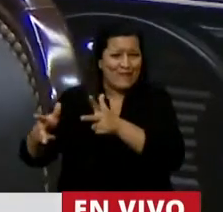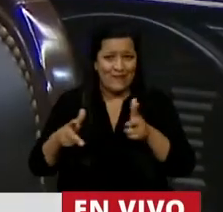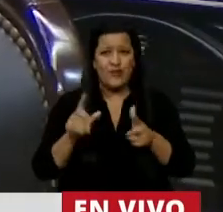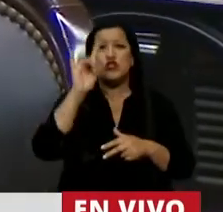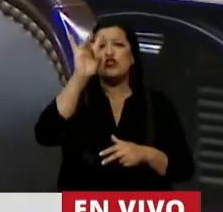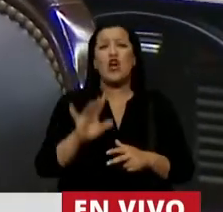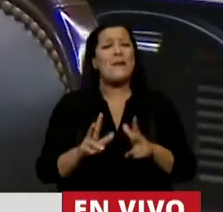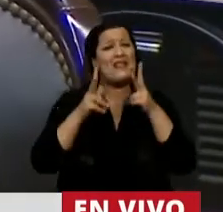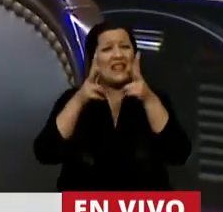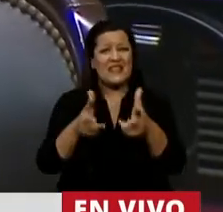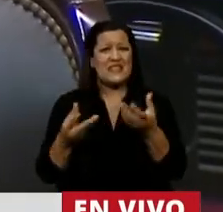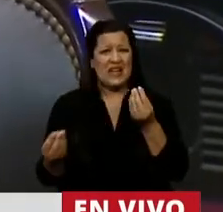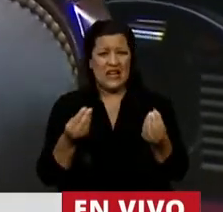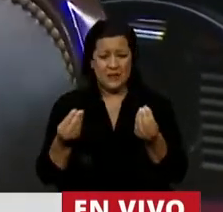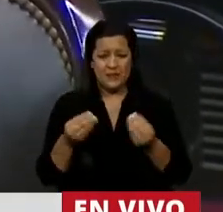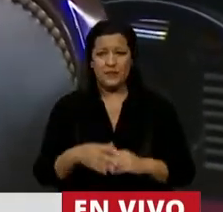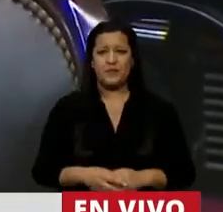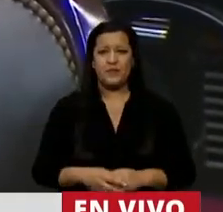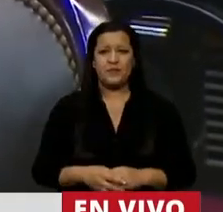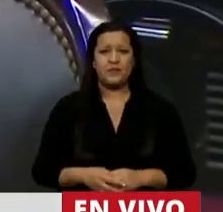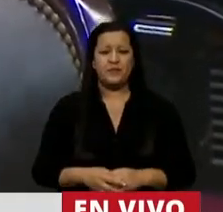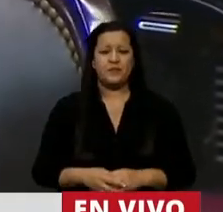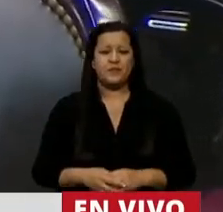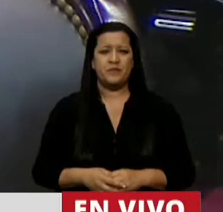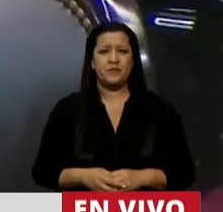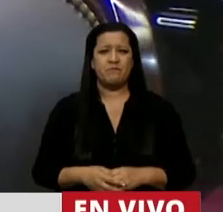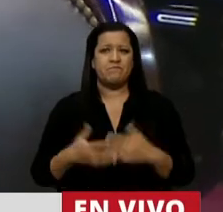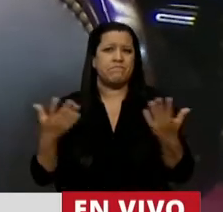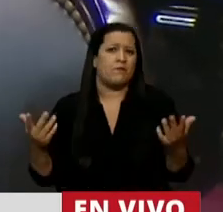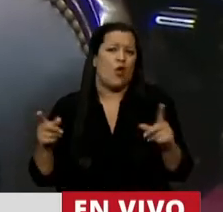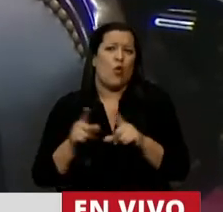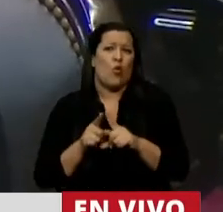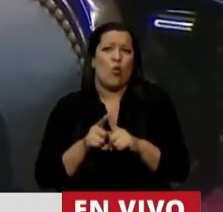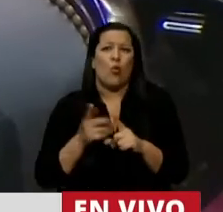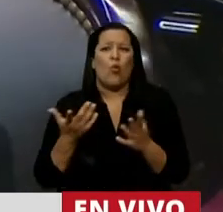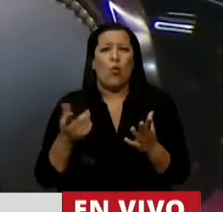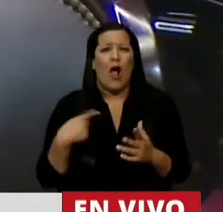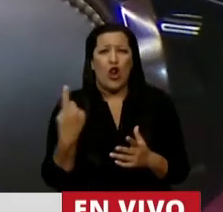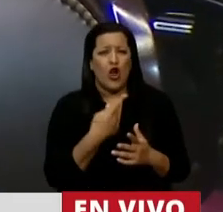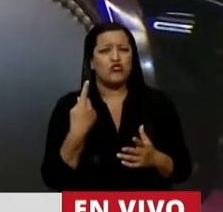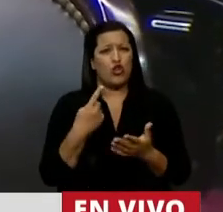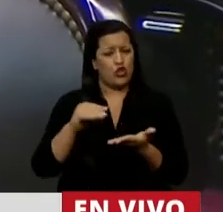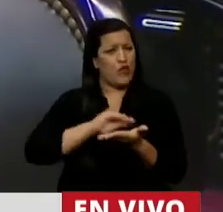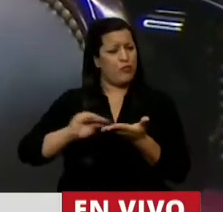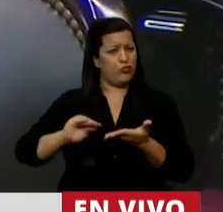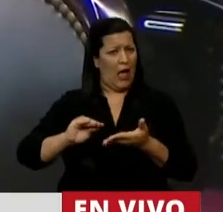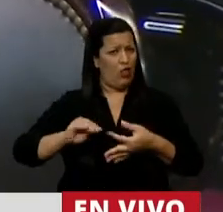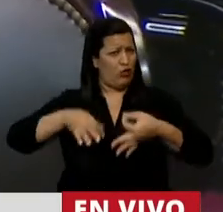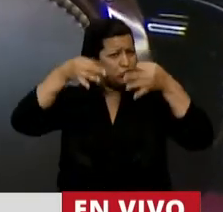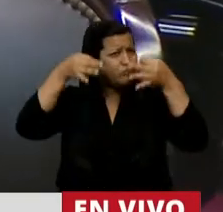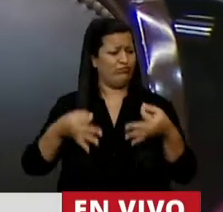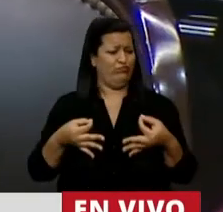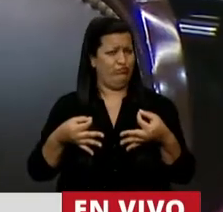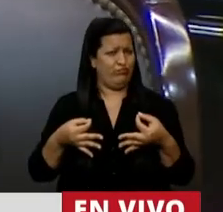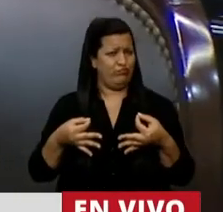Solo decirlo siempre, Presidente, que no nos tenemos que bajar el precio como diputados y diputadas. Y a mí